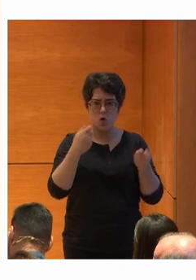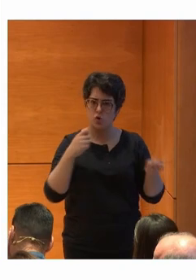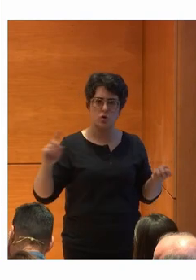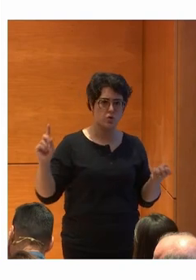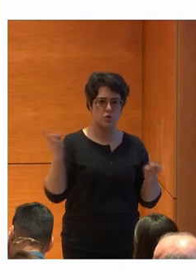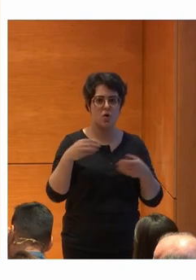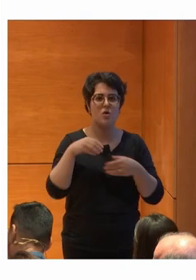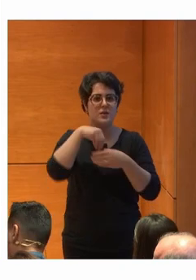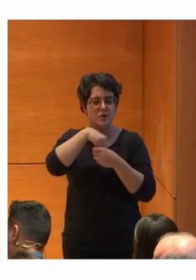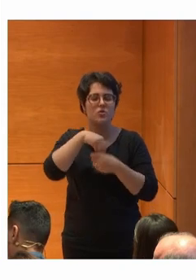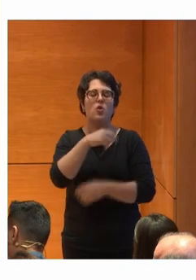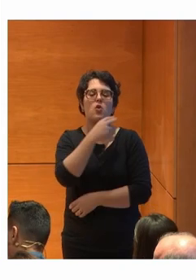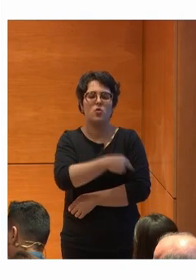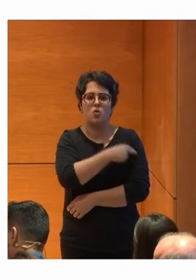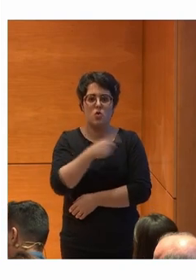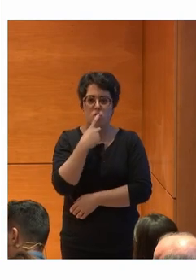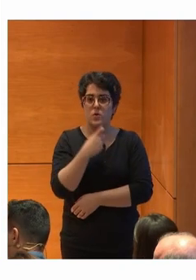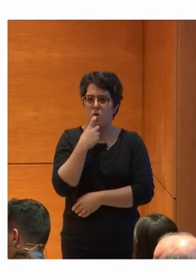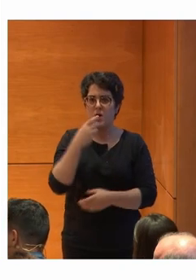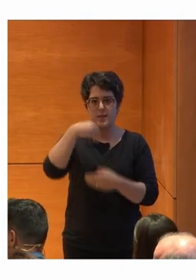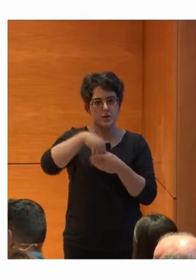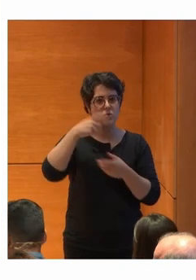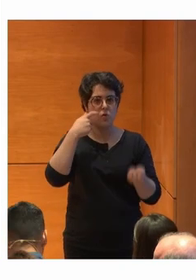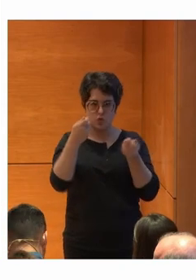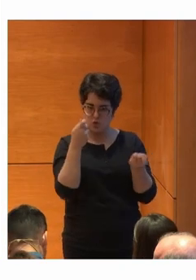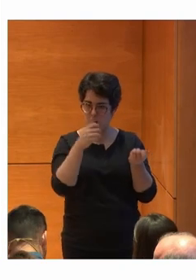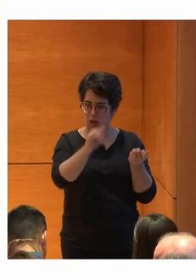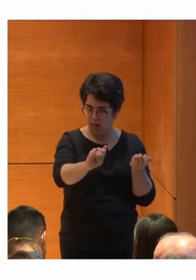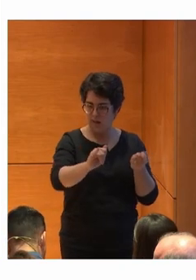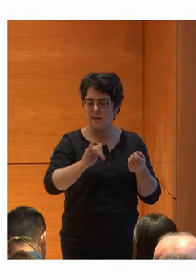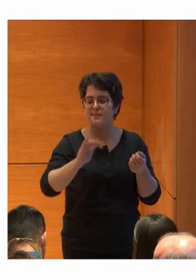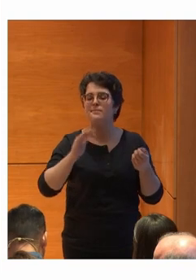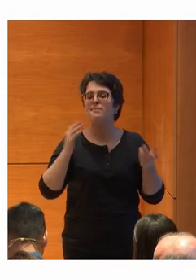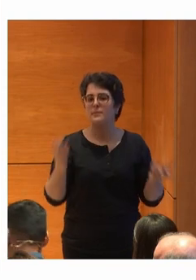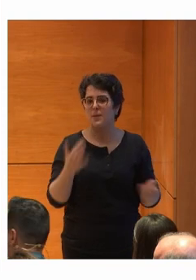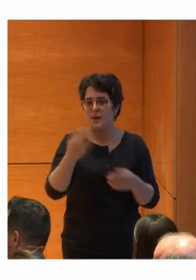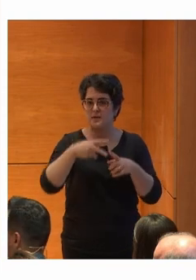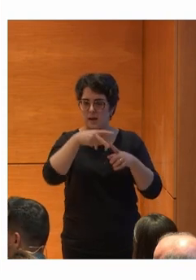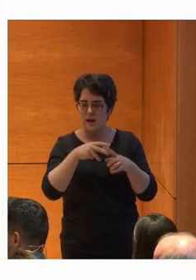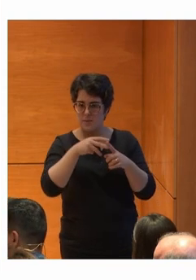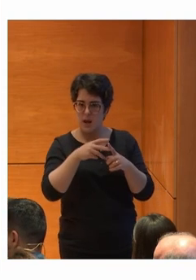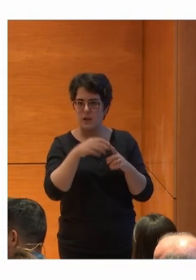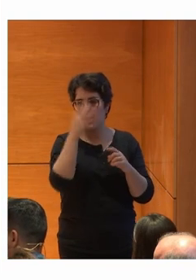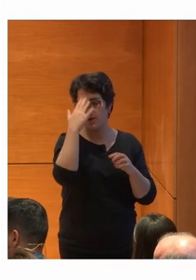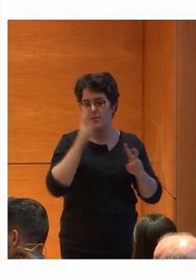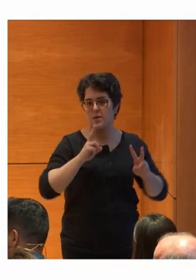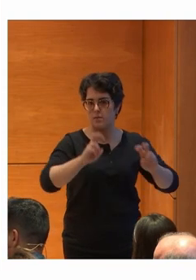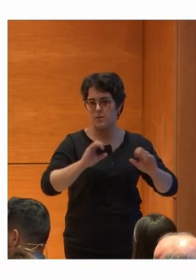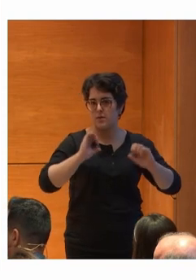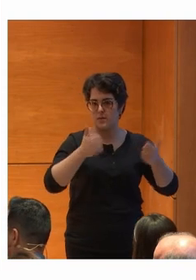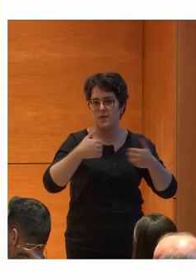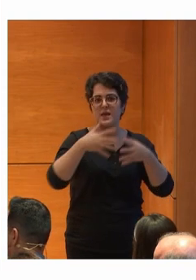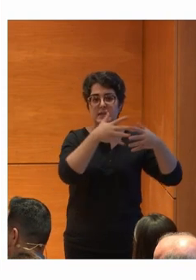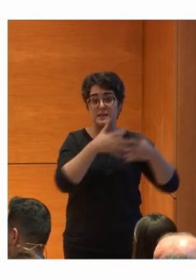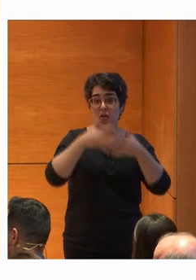la Cura Roja Los Alexas Están controlados Desde la Cura Roja Y con una herramienta Que en principio Estaba iniciada En